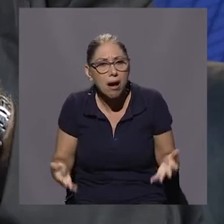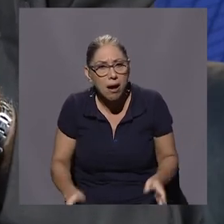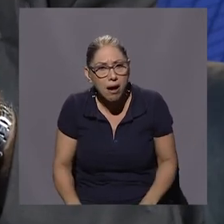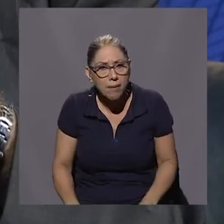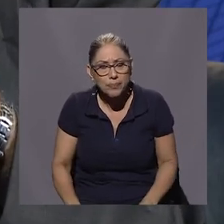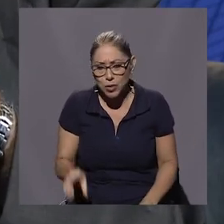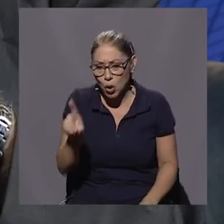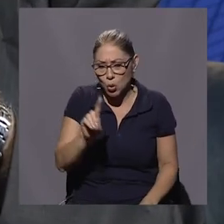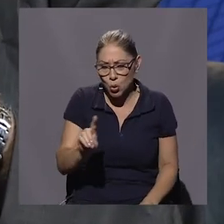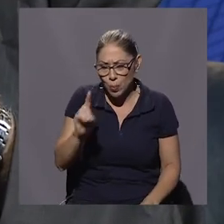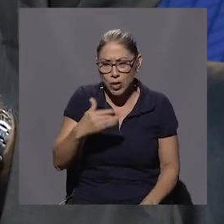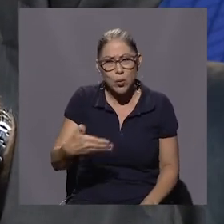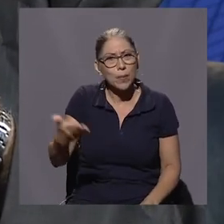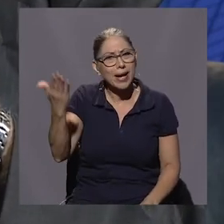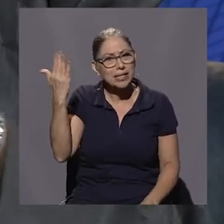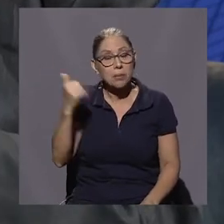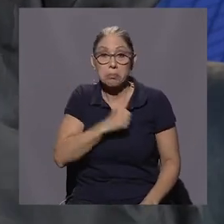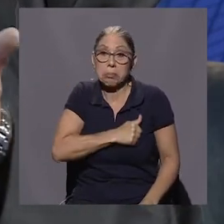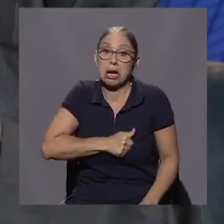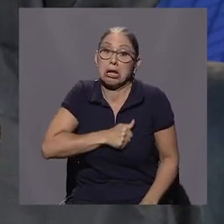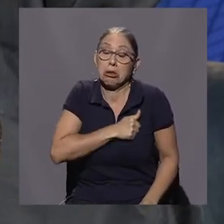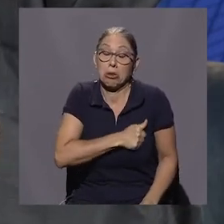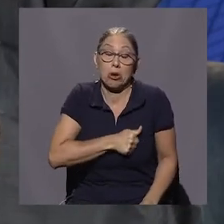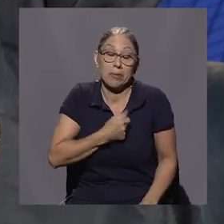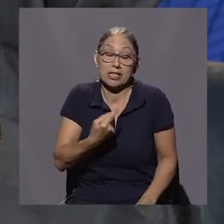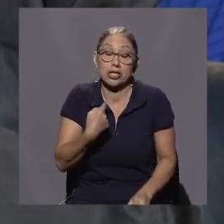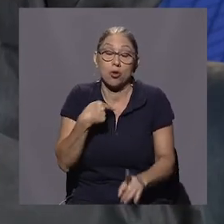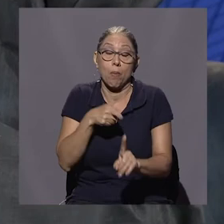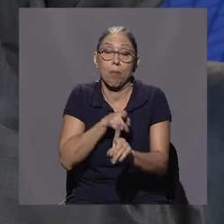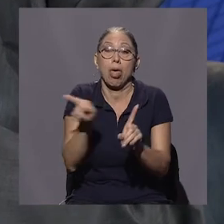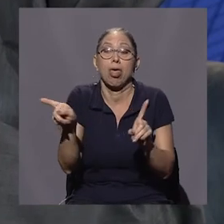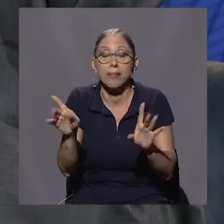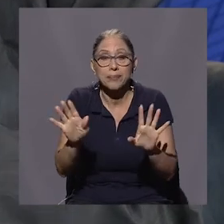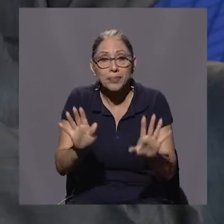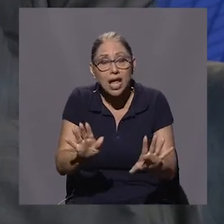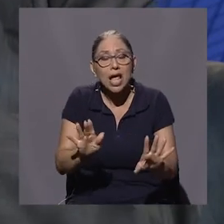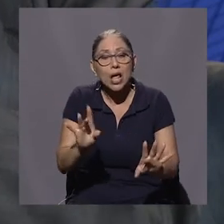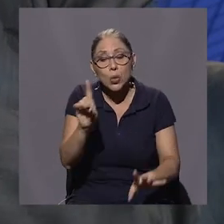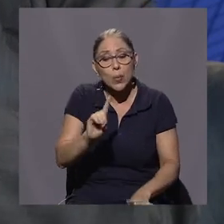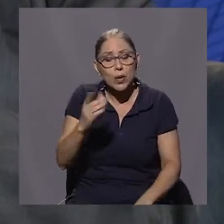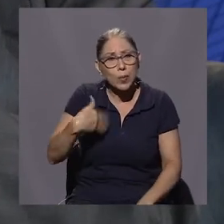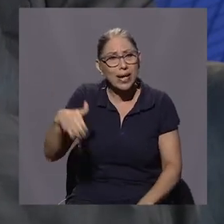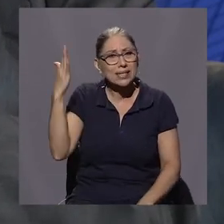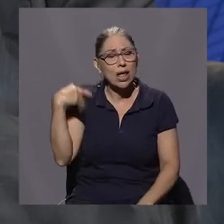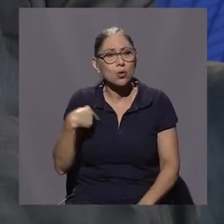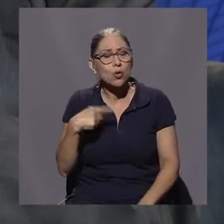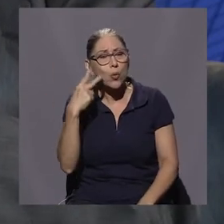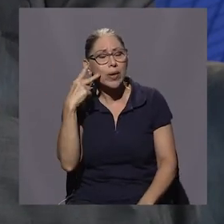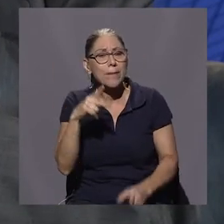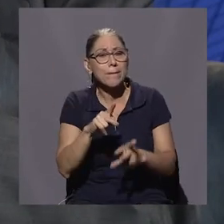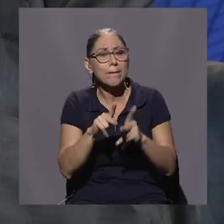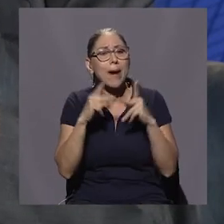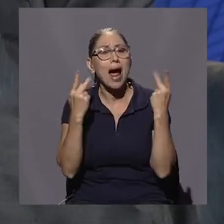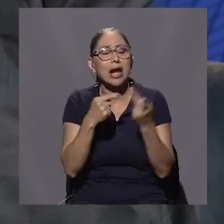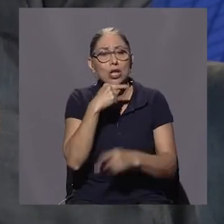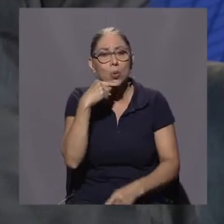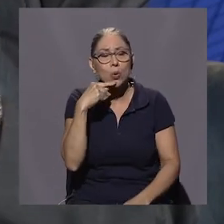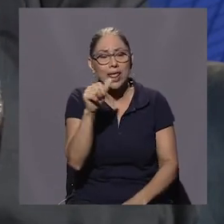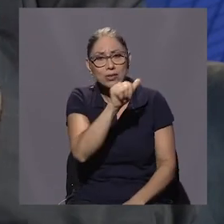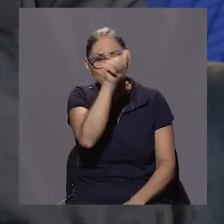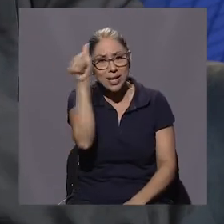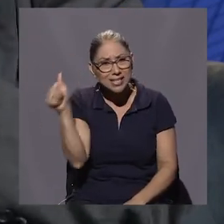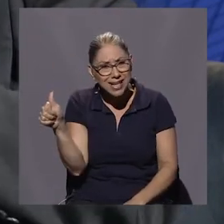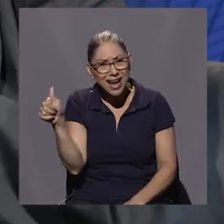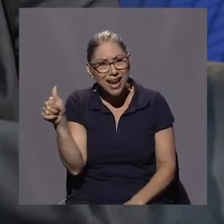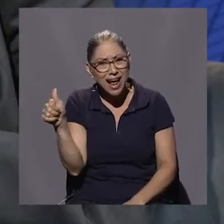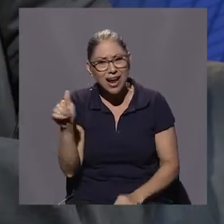Yo vi el domingo pasado, por ejemplo, perdóname si me salgo aquí un poco del texto, que el Partido de Unidad Social cristiana rechazaba una